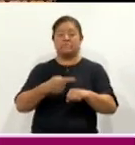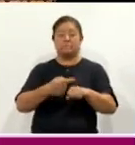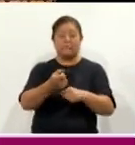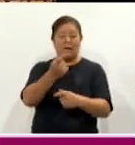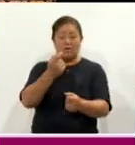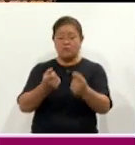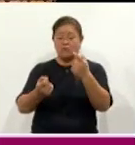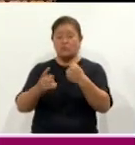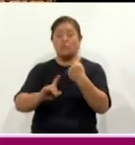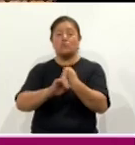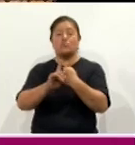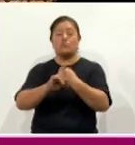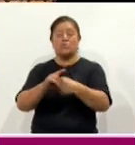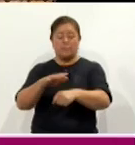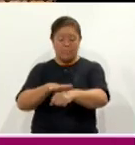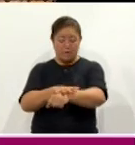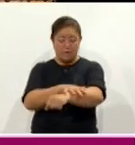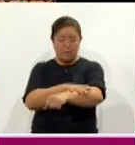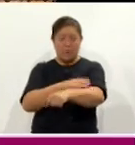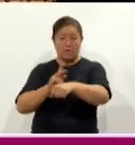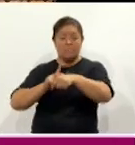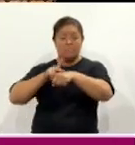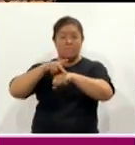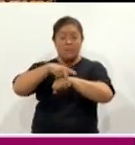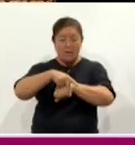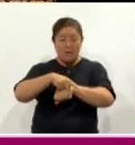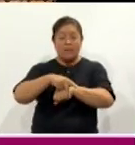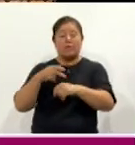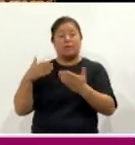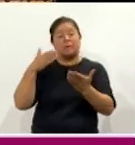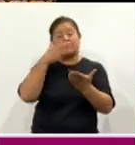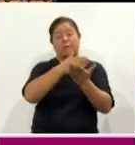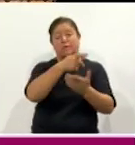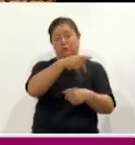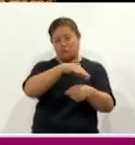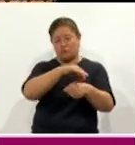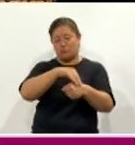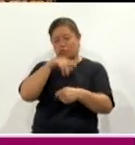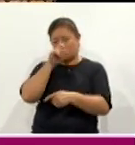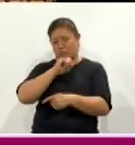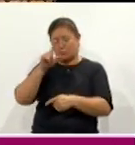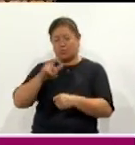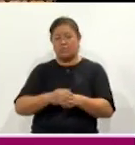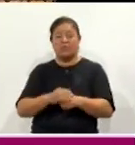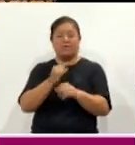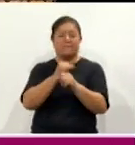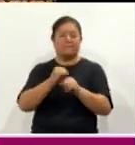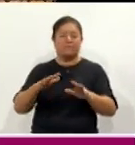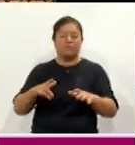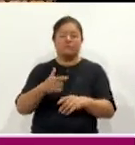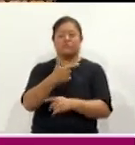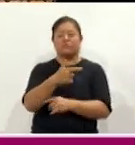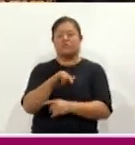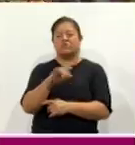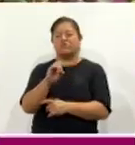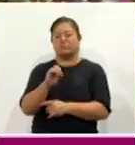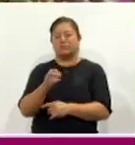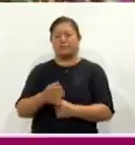dermatológicas. que tener mucho cuidado y acudir con los especialistas. Esta es una información de mi compañero Giovanni Valdés.